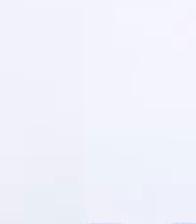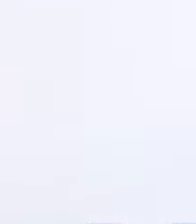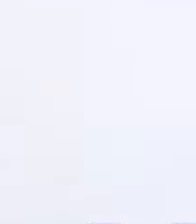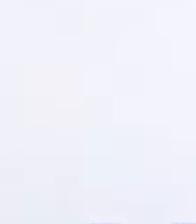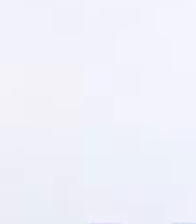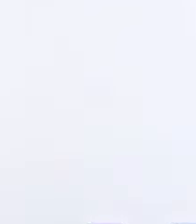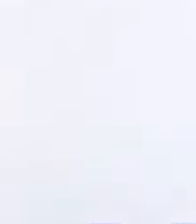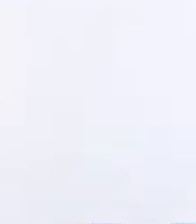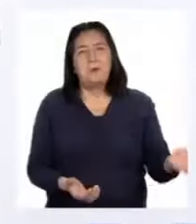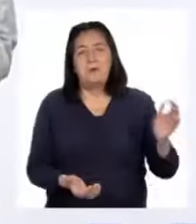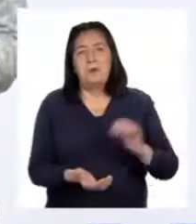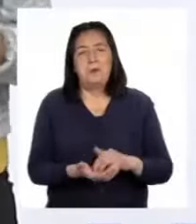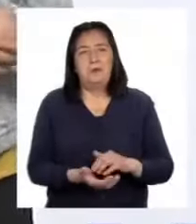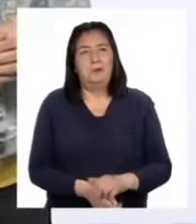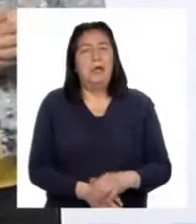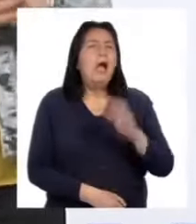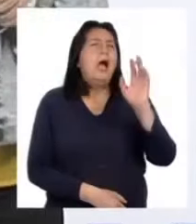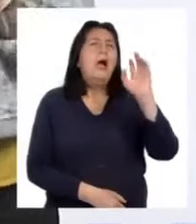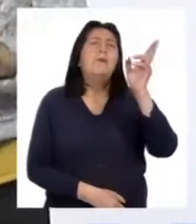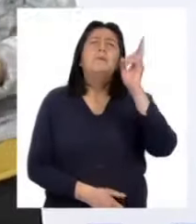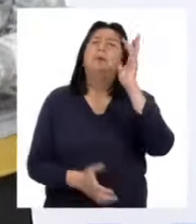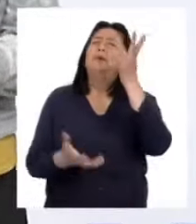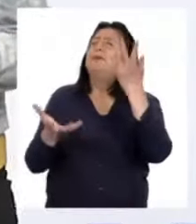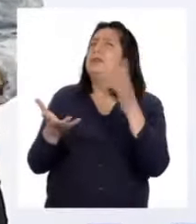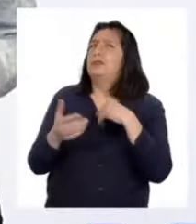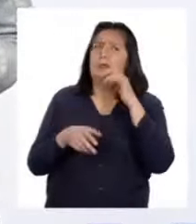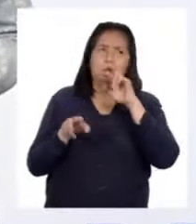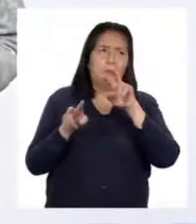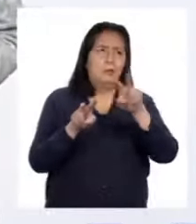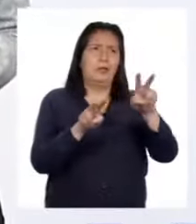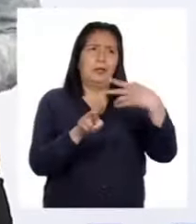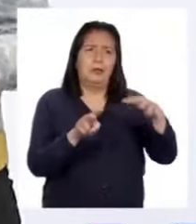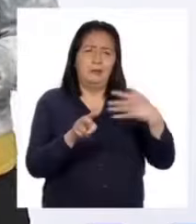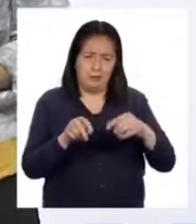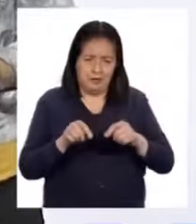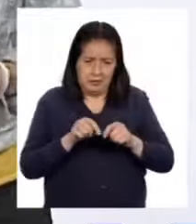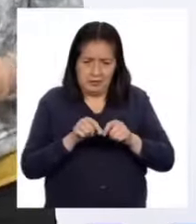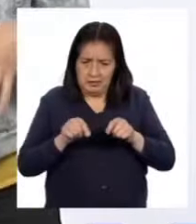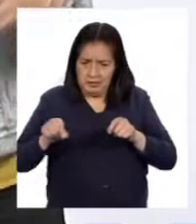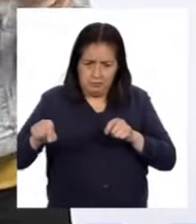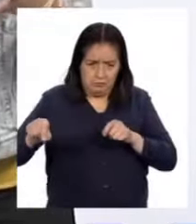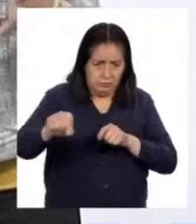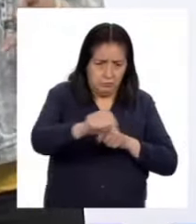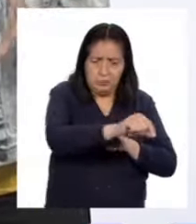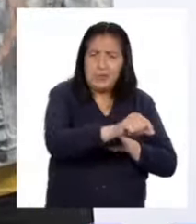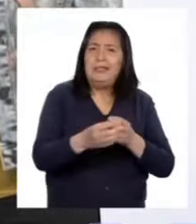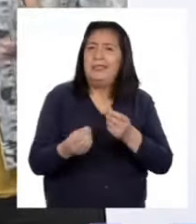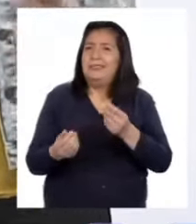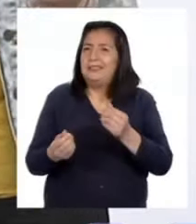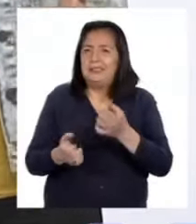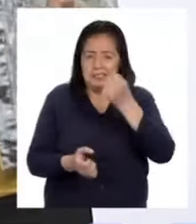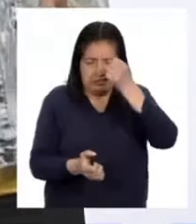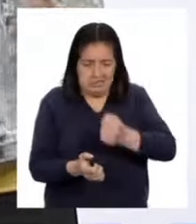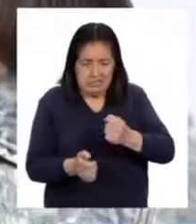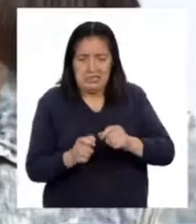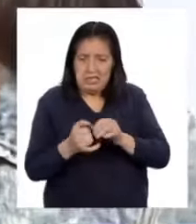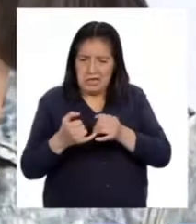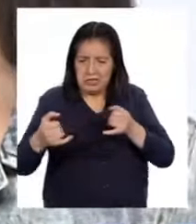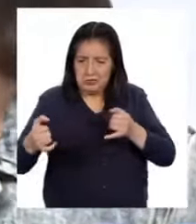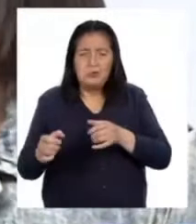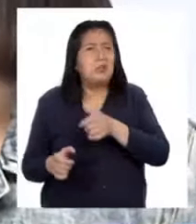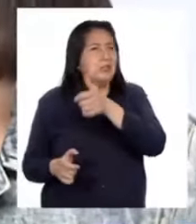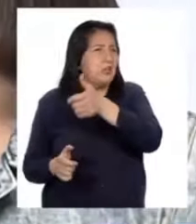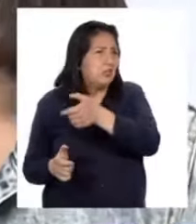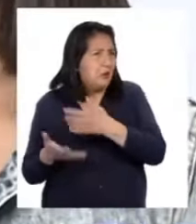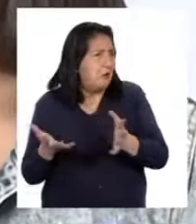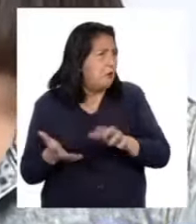Bienvenidos de vuelta. Profesora, luego de ver esta estrategia del trazado de circunferencia en tierra, con la soga, la estaca y el clavo, ¿hay